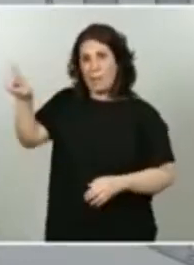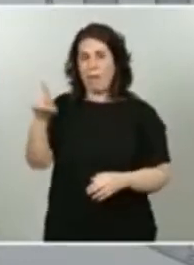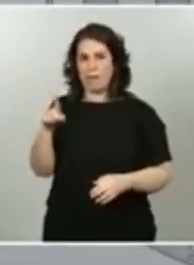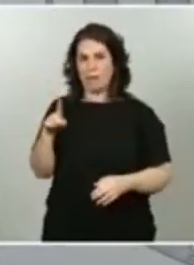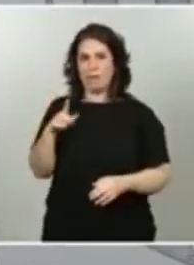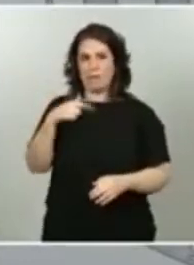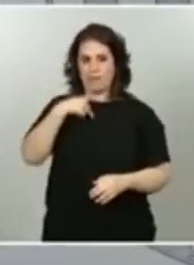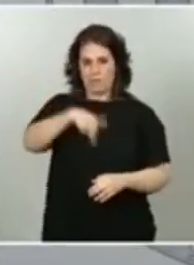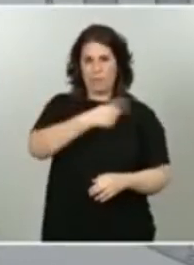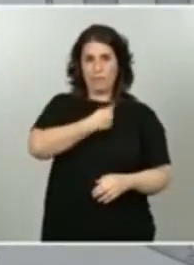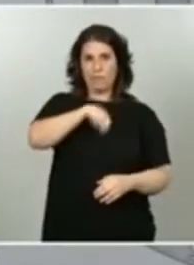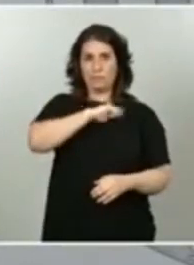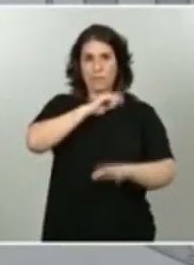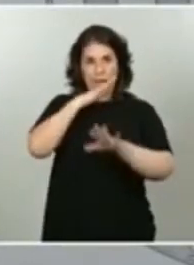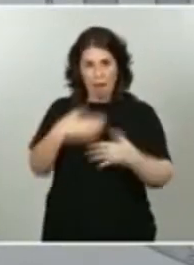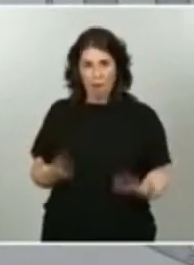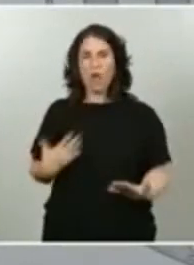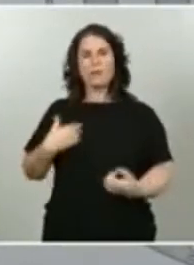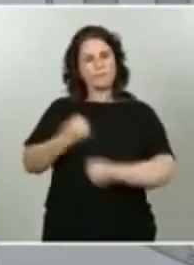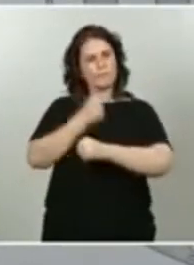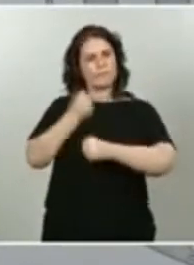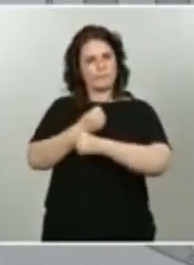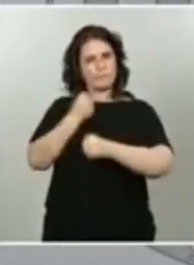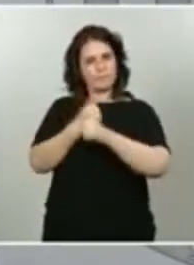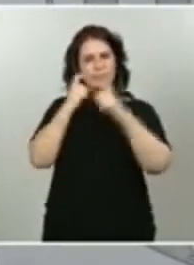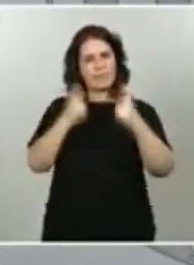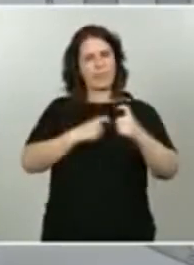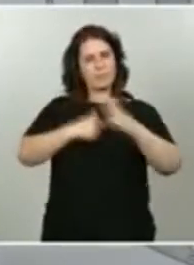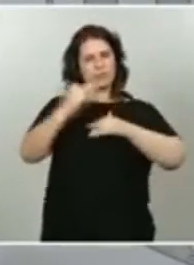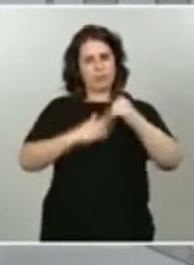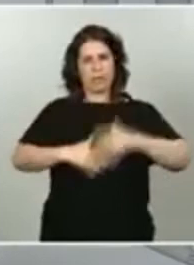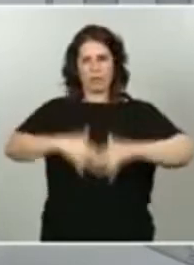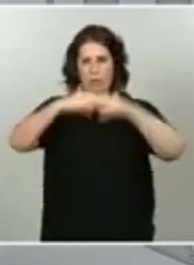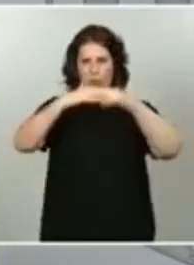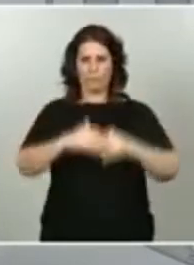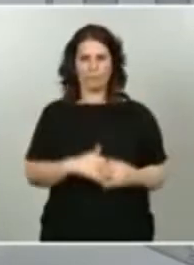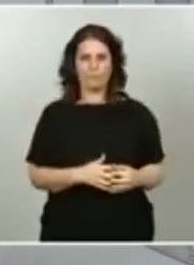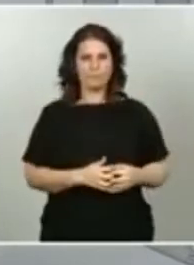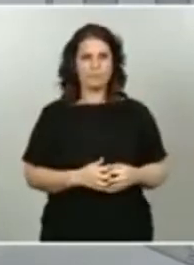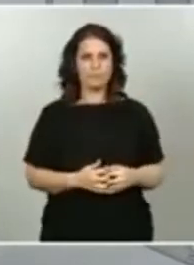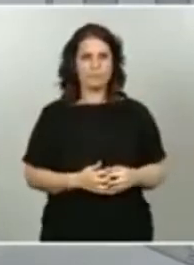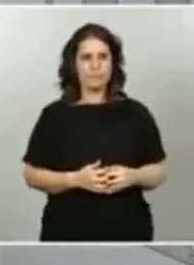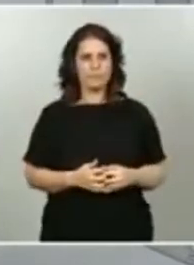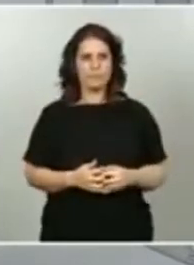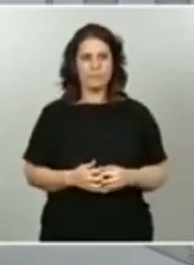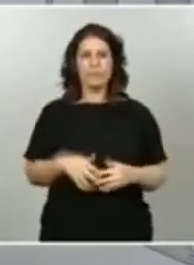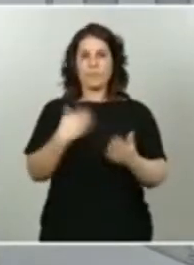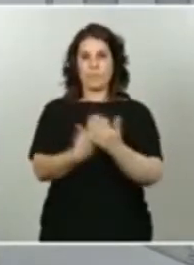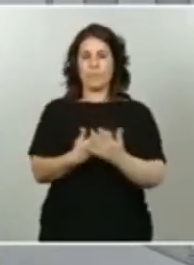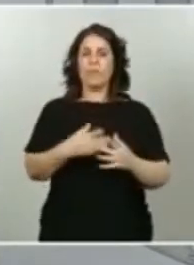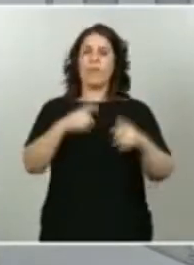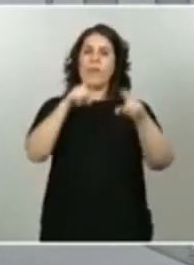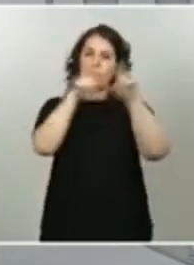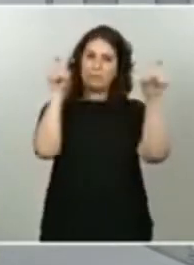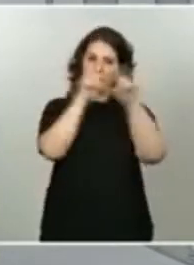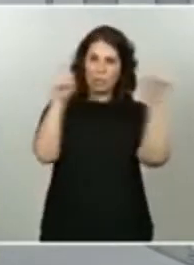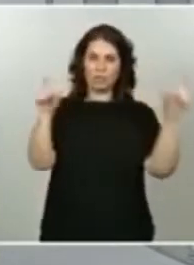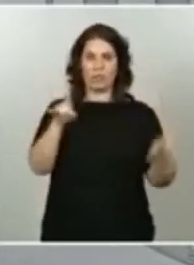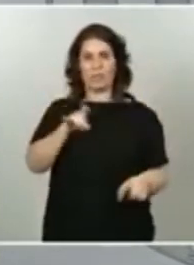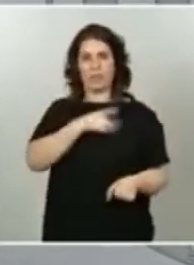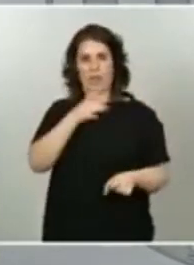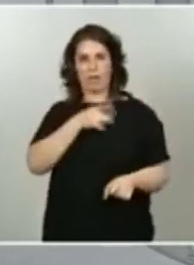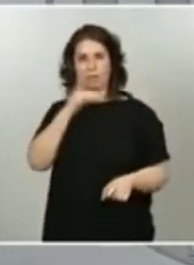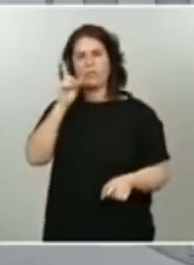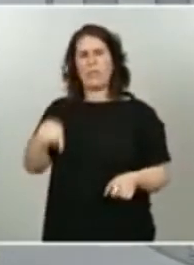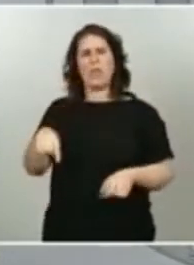inmersos en esta tarea de reconstrucción. De hecho, empresarios, sindicatos y gobiernos seguimos trabajando de la